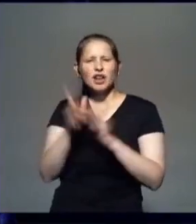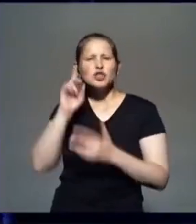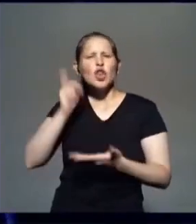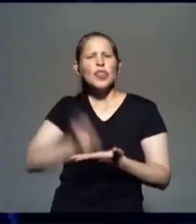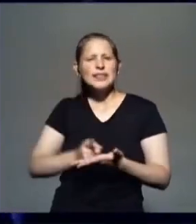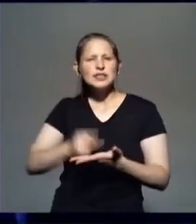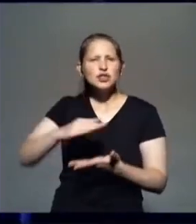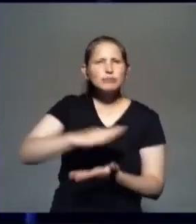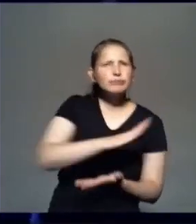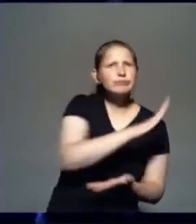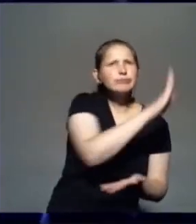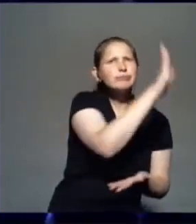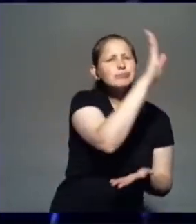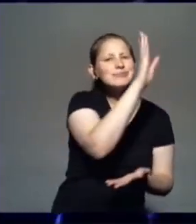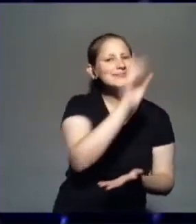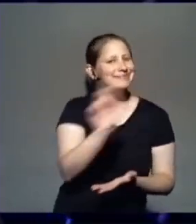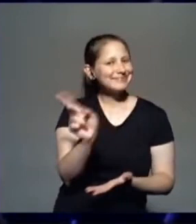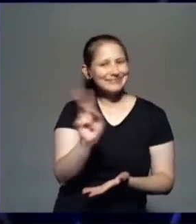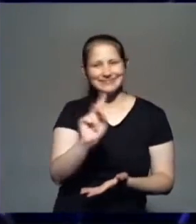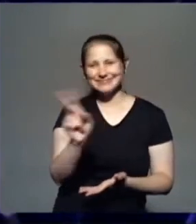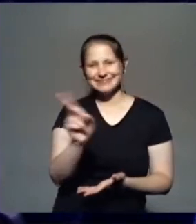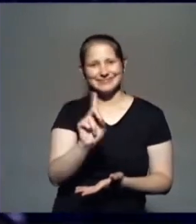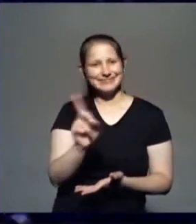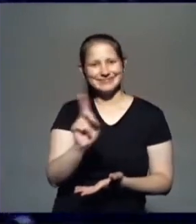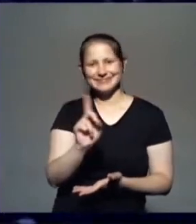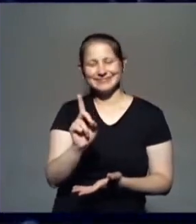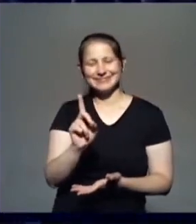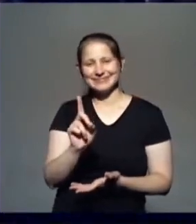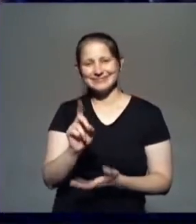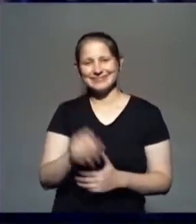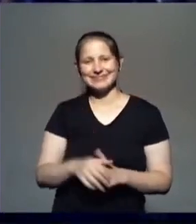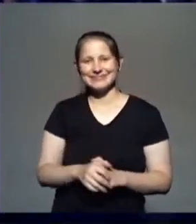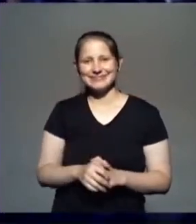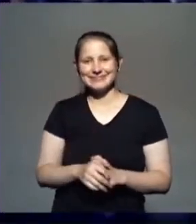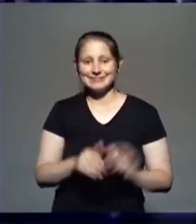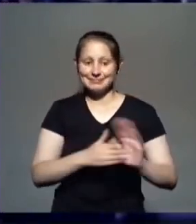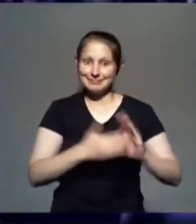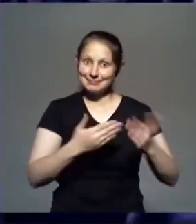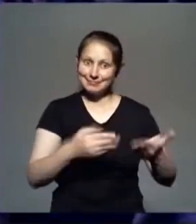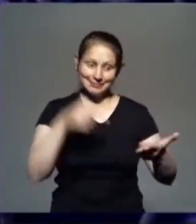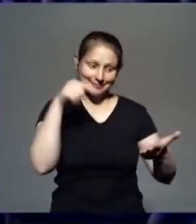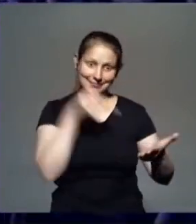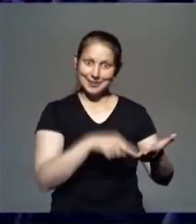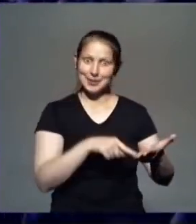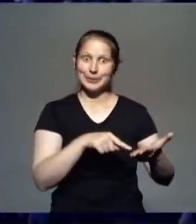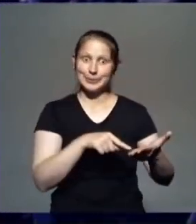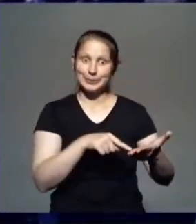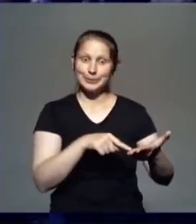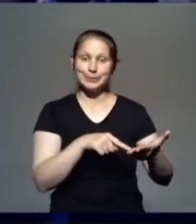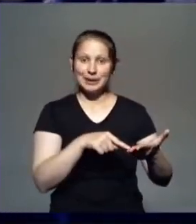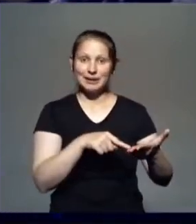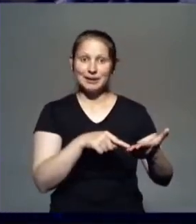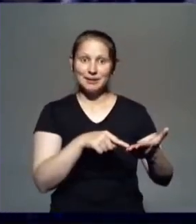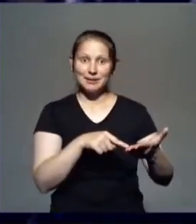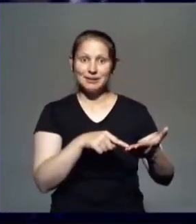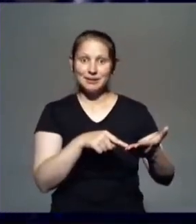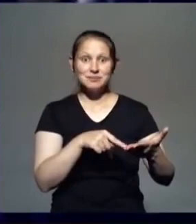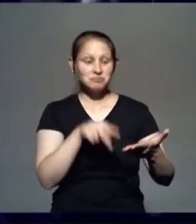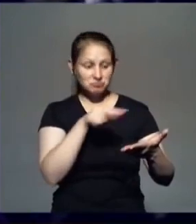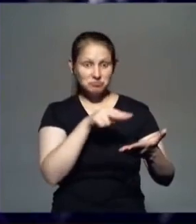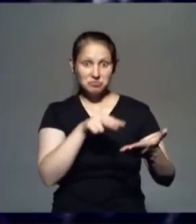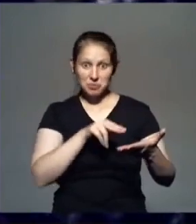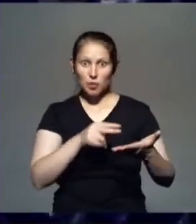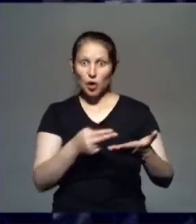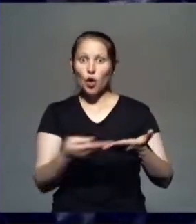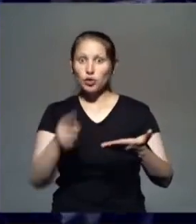Él dice, literalmente, si nosotros volvemos a la Escritura, miren ustedes lo que nos va a decir